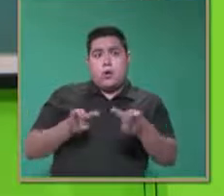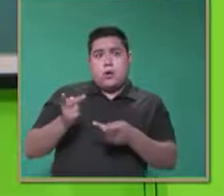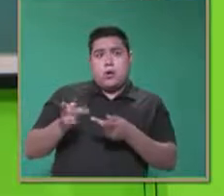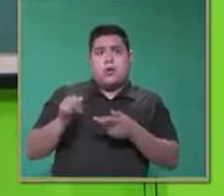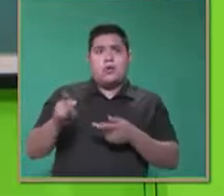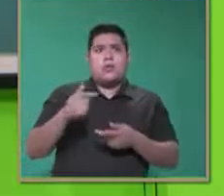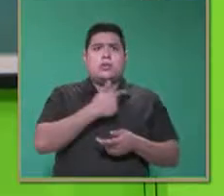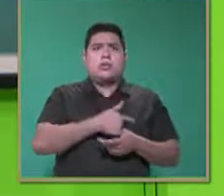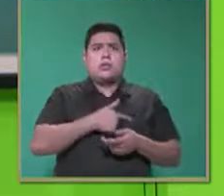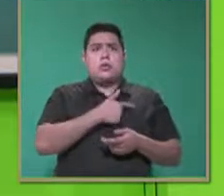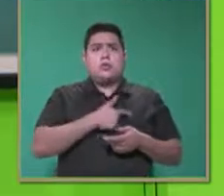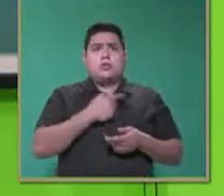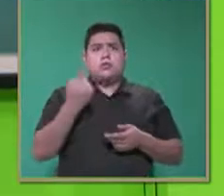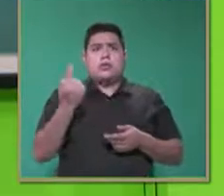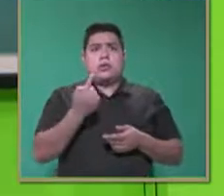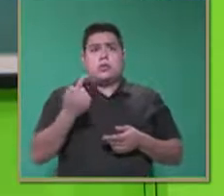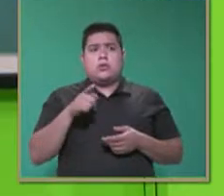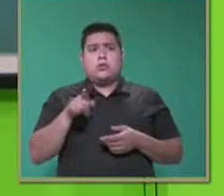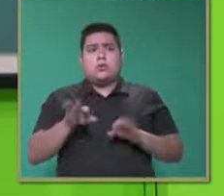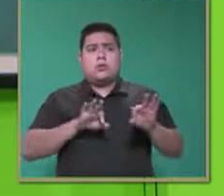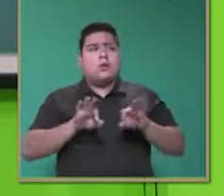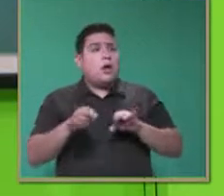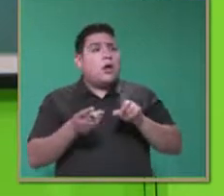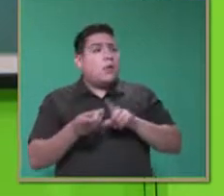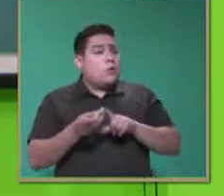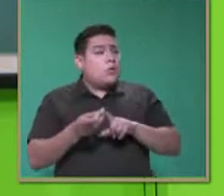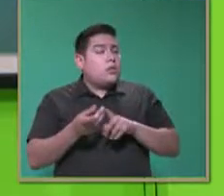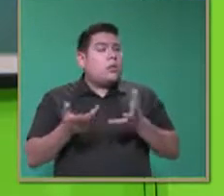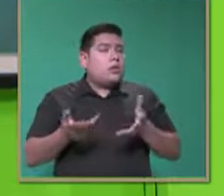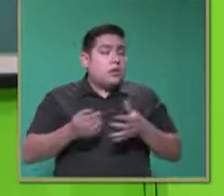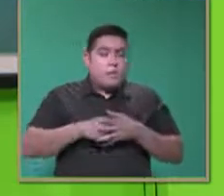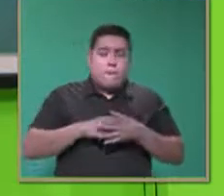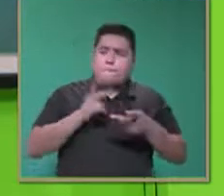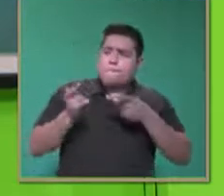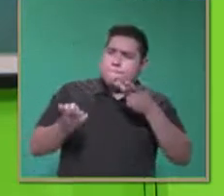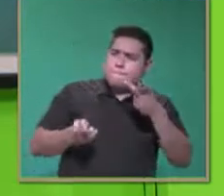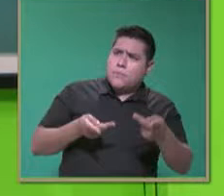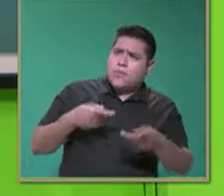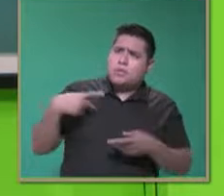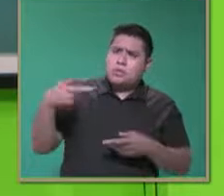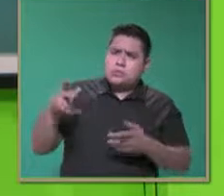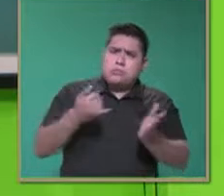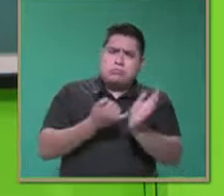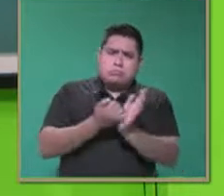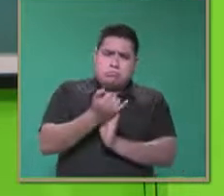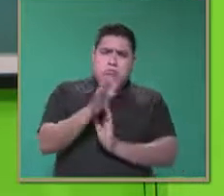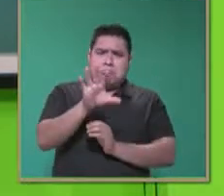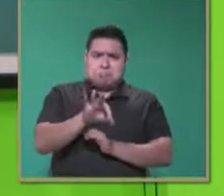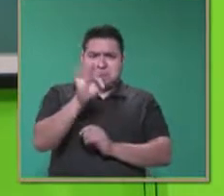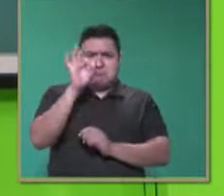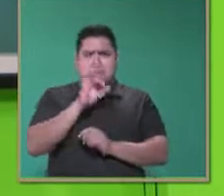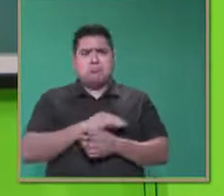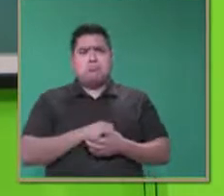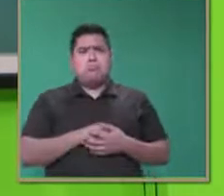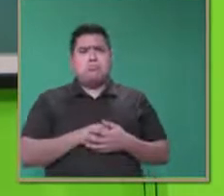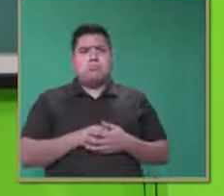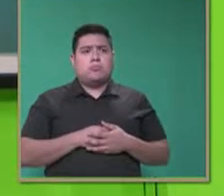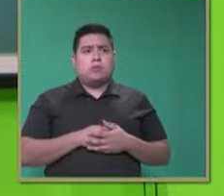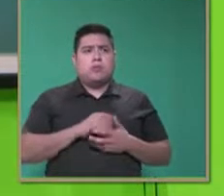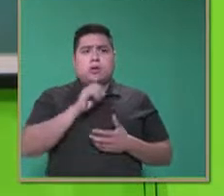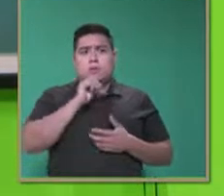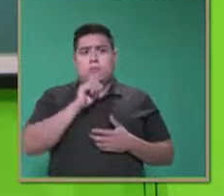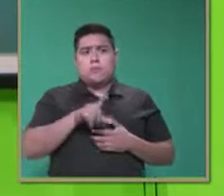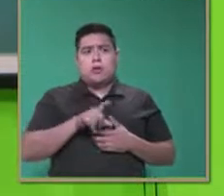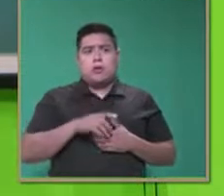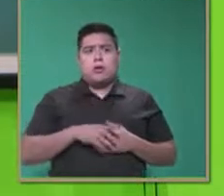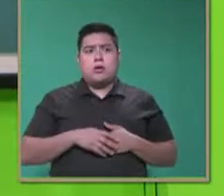te gusta, en dónde quieres trabajar. Así mismo también, ustedes padres de familia, porque vemos que ya